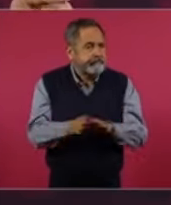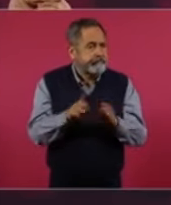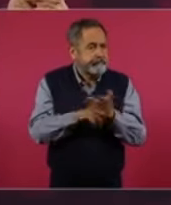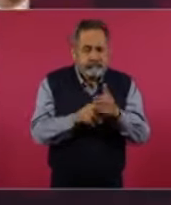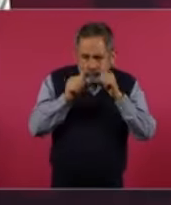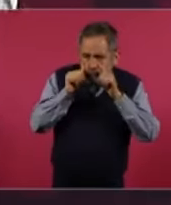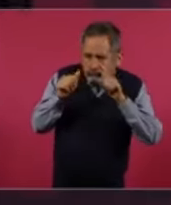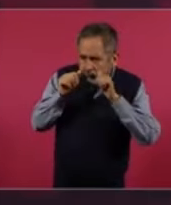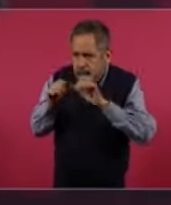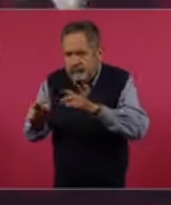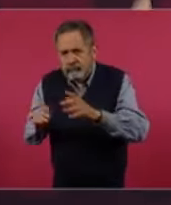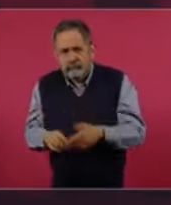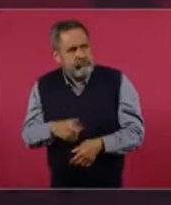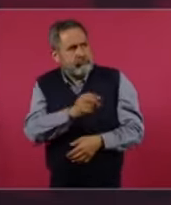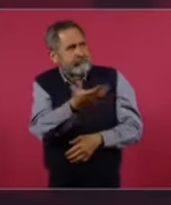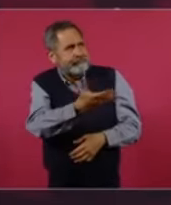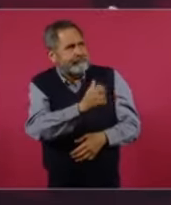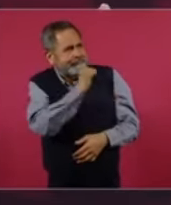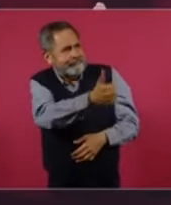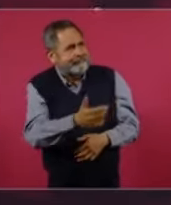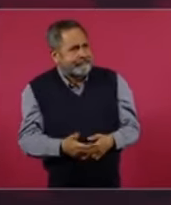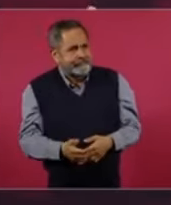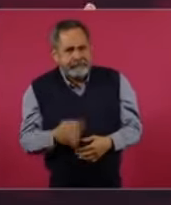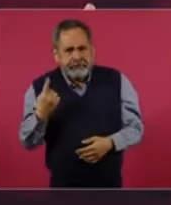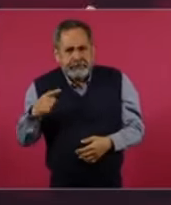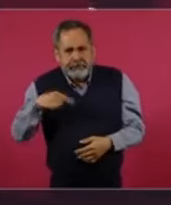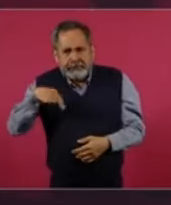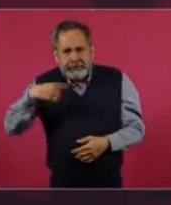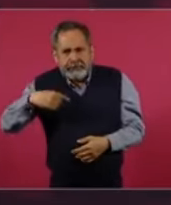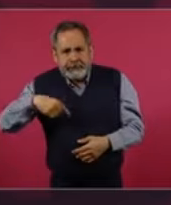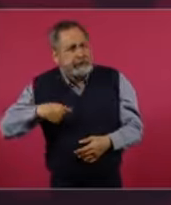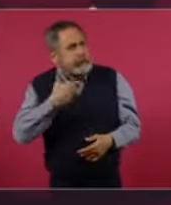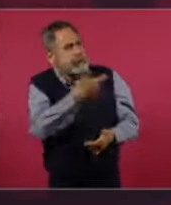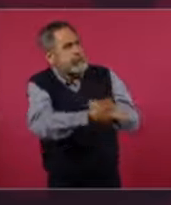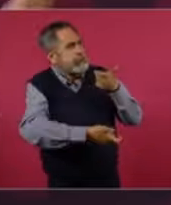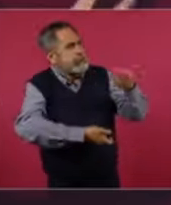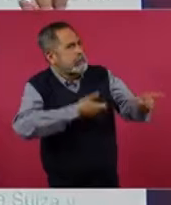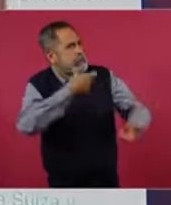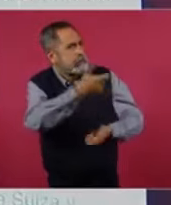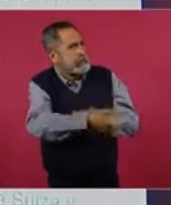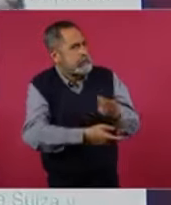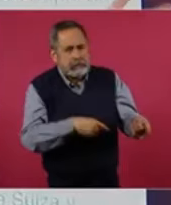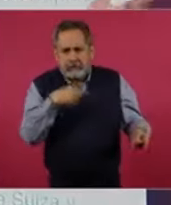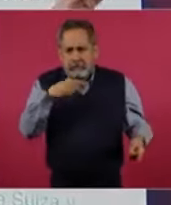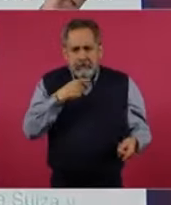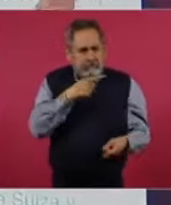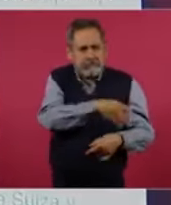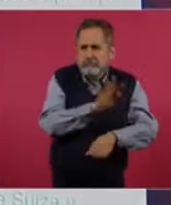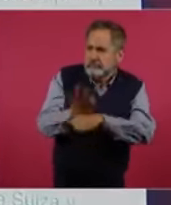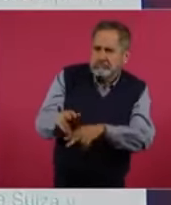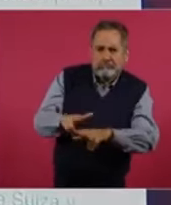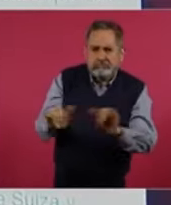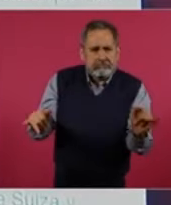beneficio del pueblo o no hace nada en beneficio de nadie?